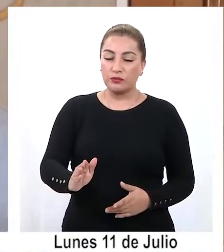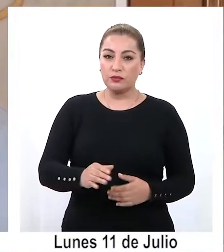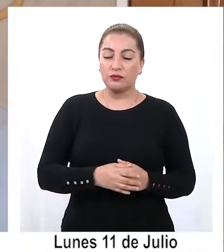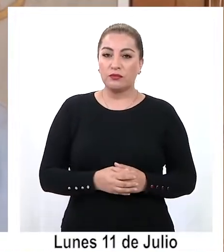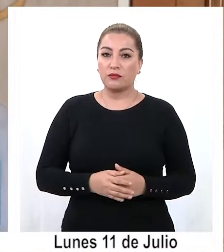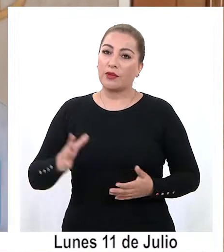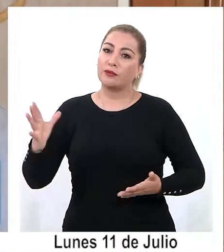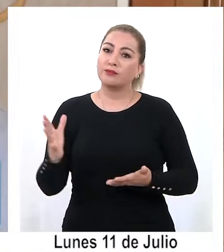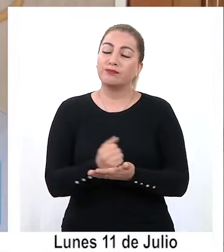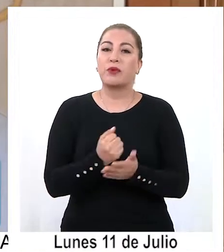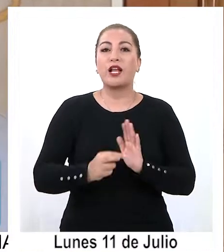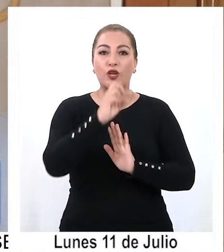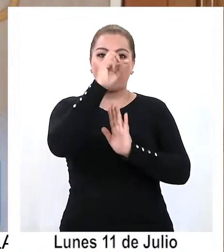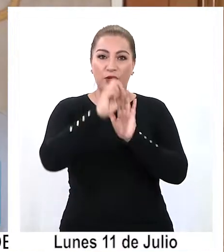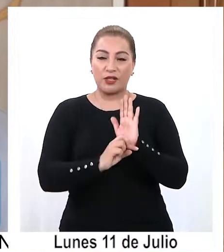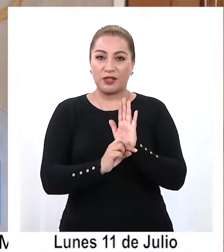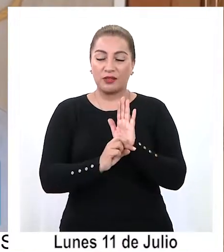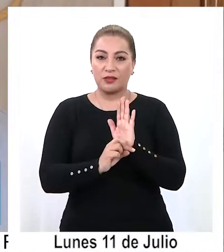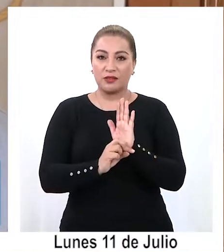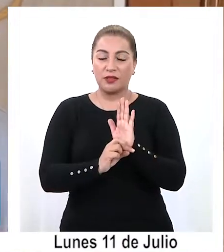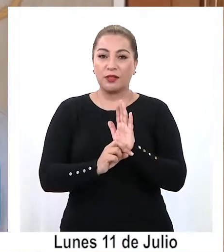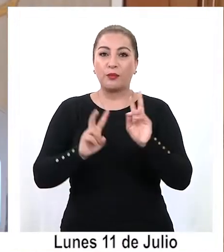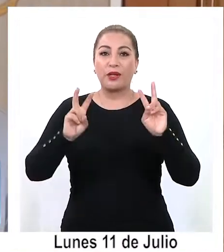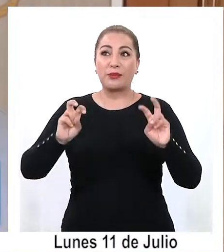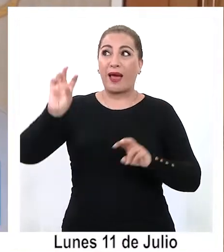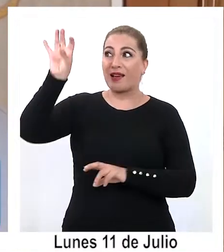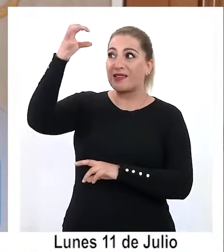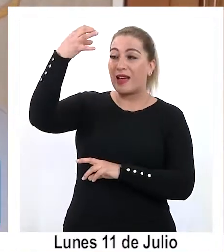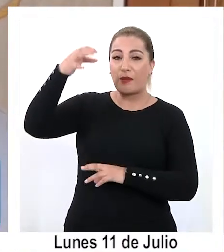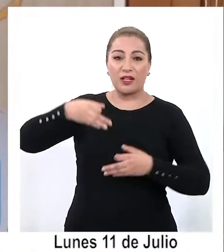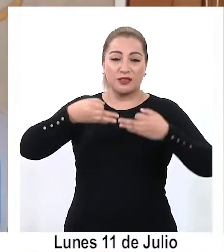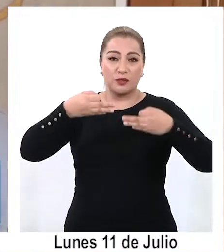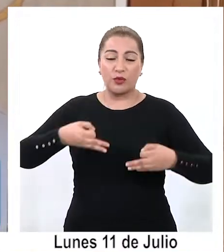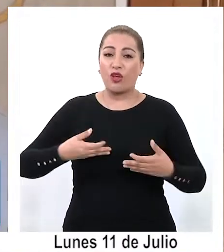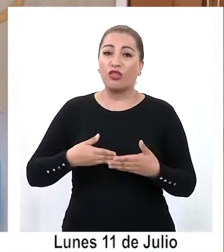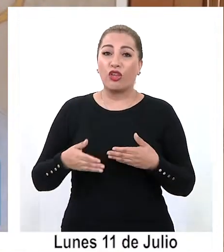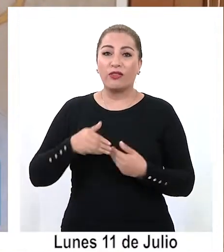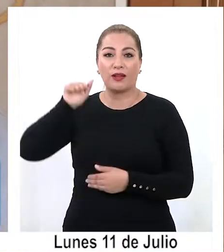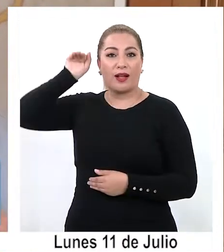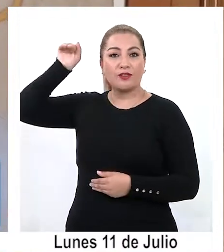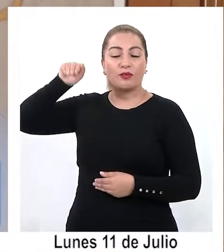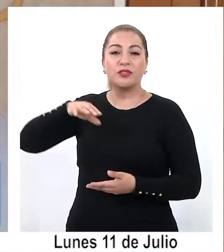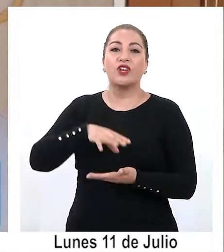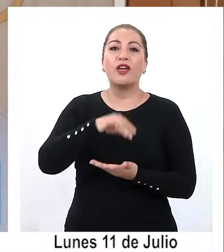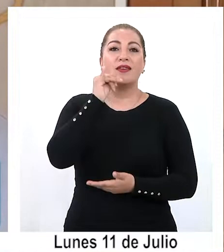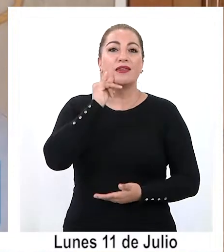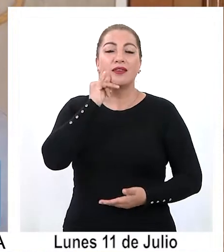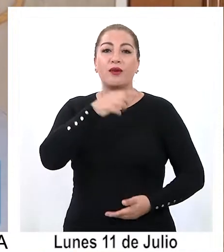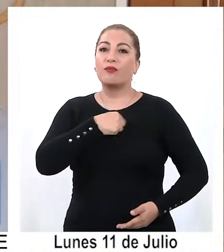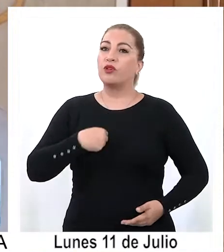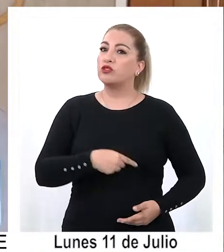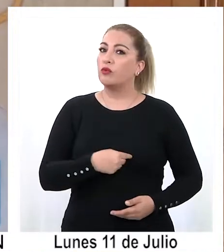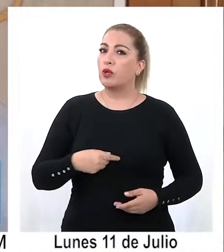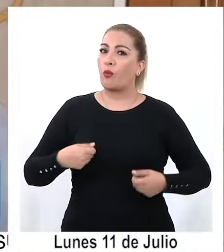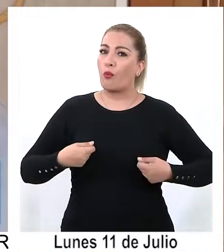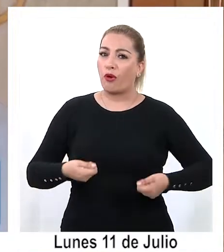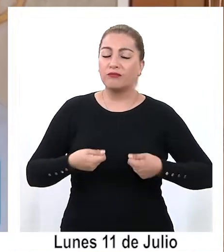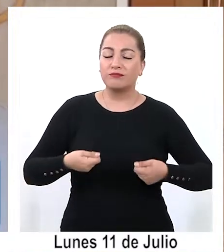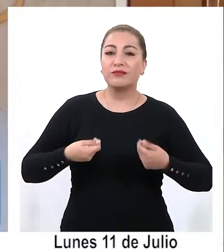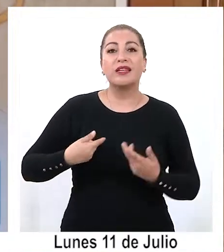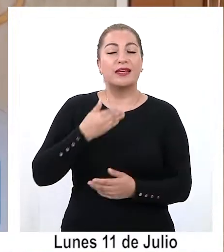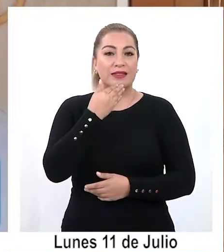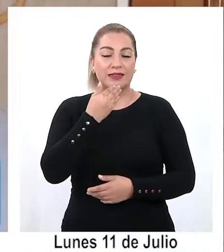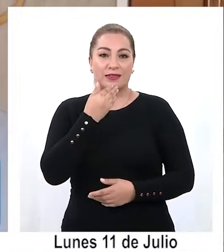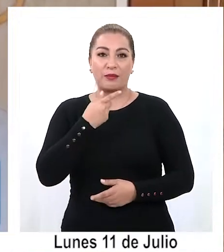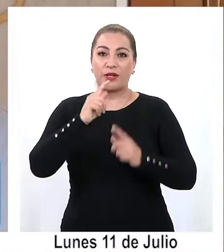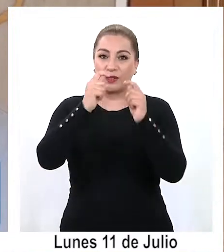adjudicación de los proyectos para cámaras de seguridad, principalmente en la comuna de Altospicio, Iquique y Pozo al Monte, donde hay una fuerte inversión. También